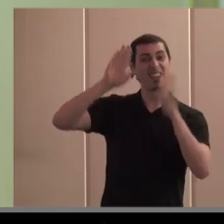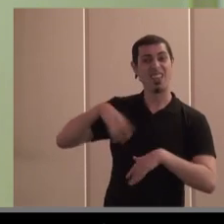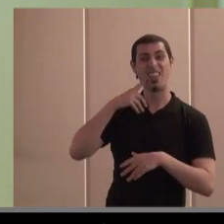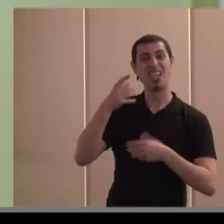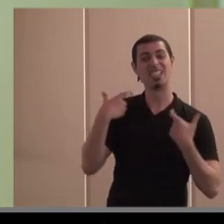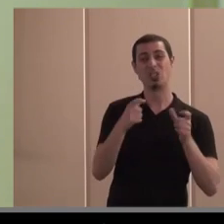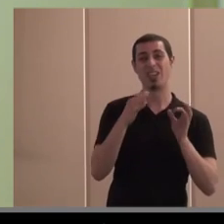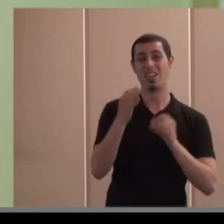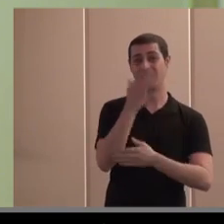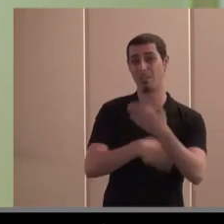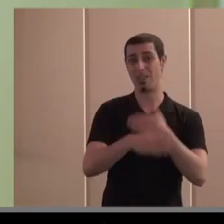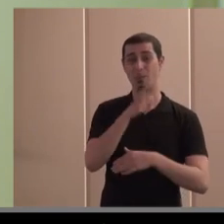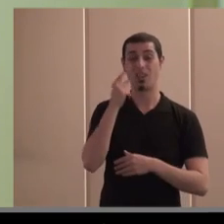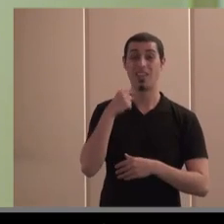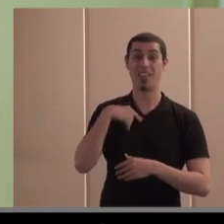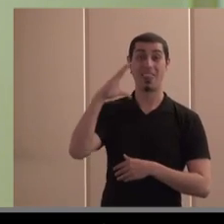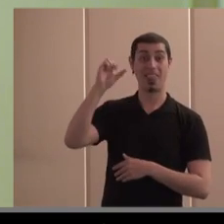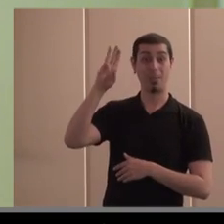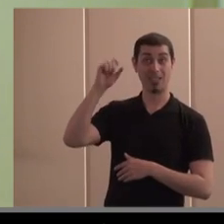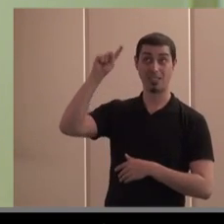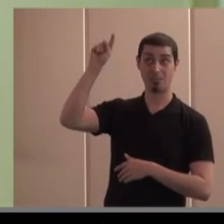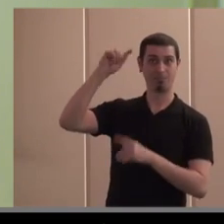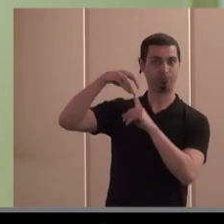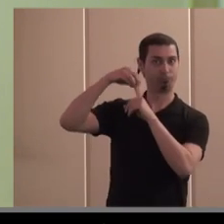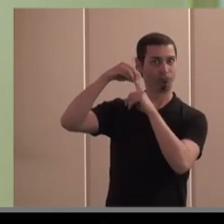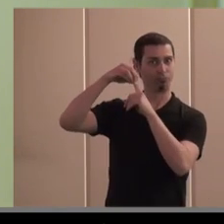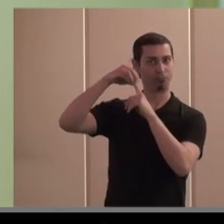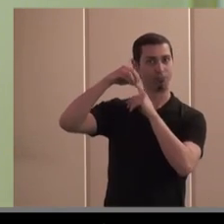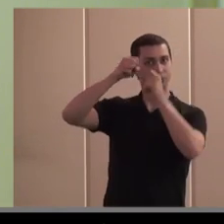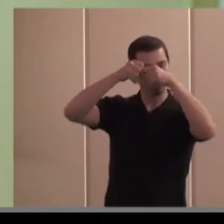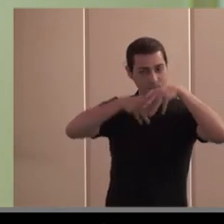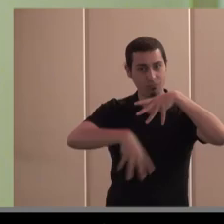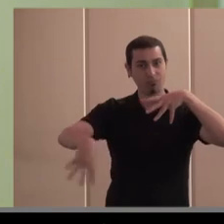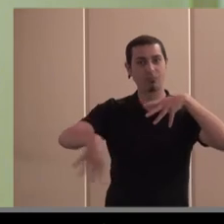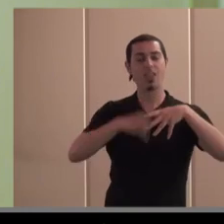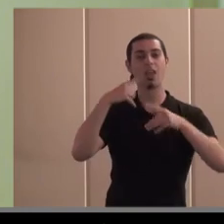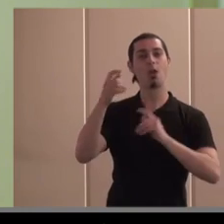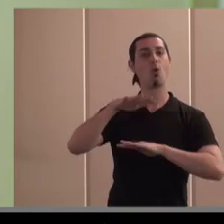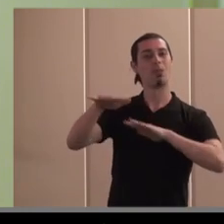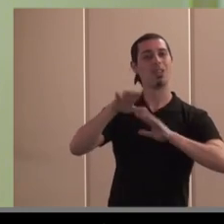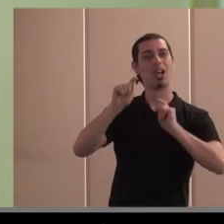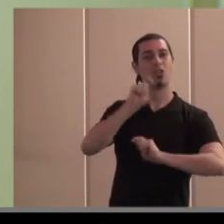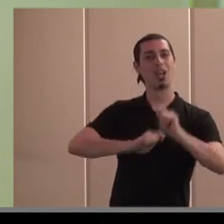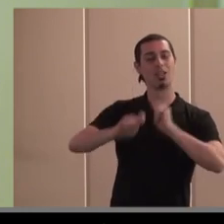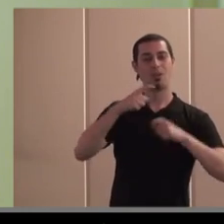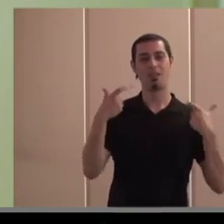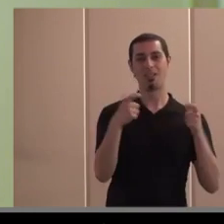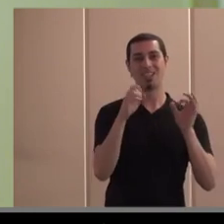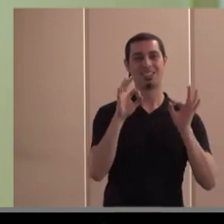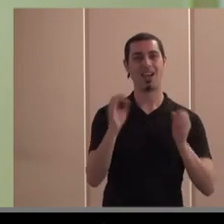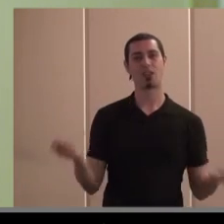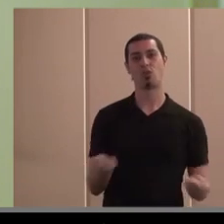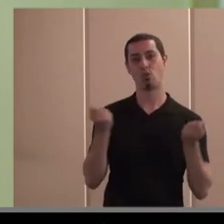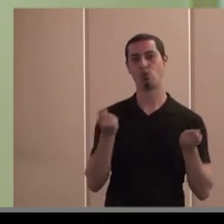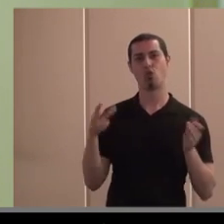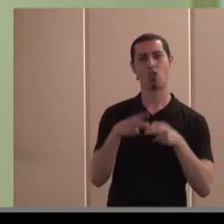sector de la discapacidad porque en el paraguas de CEPES, bajo CEPES, el movimiento asociativo del tercer sector de acción social no está todo